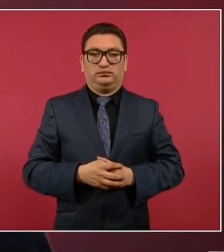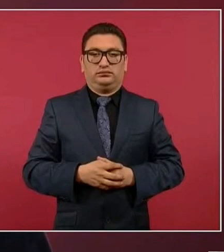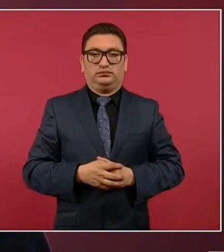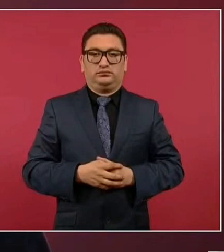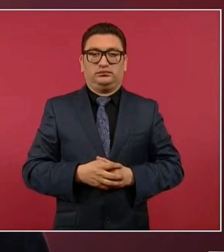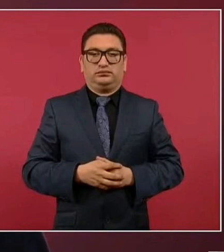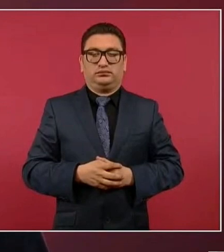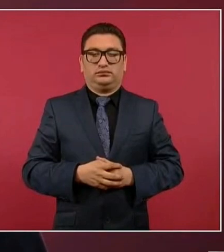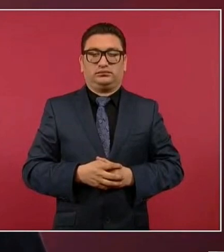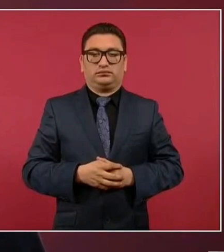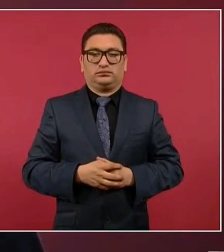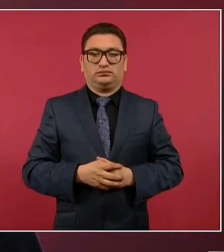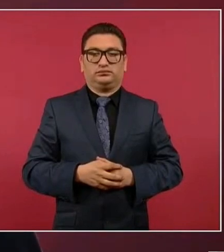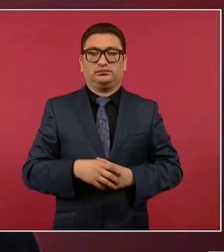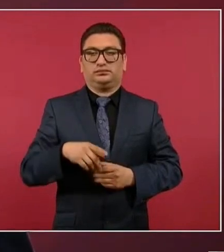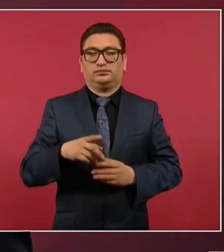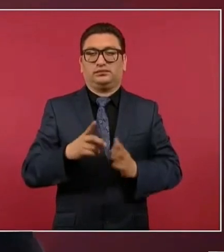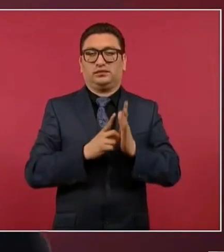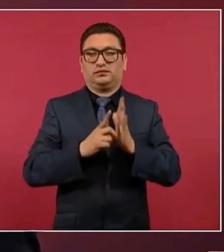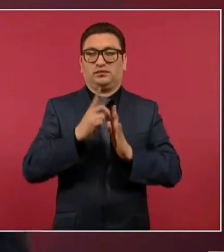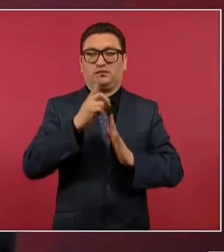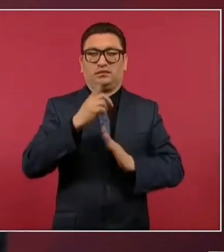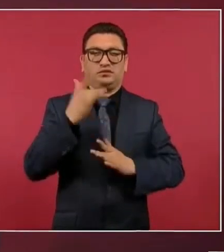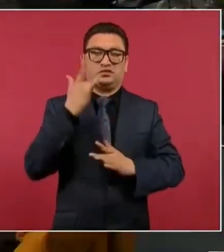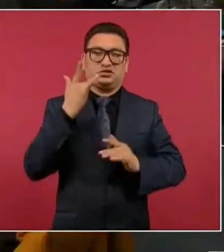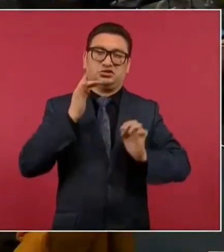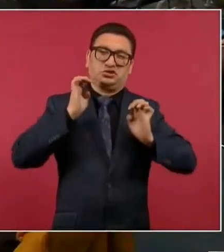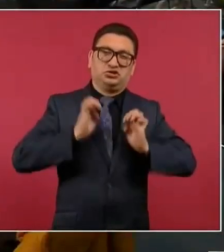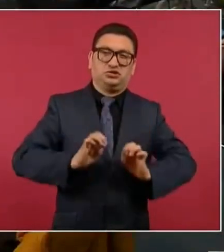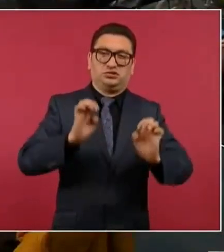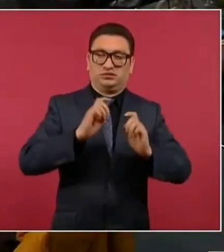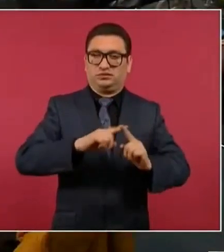de los departamentos departamentos más lujosos